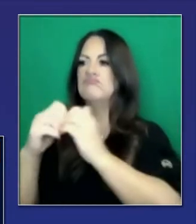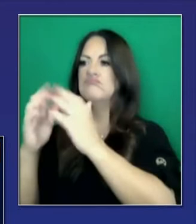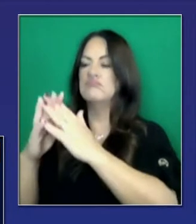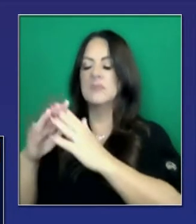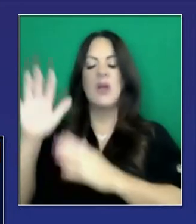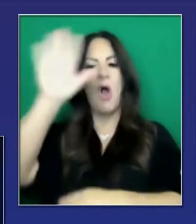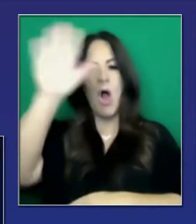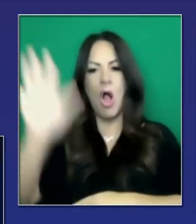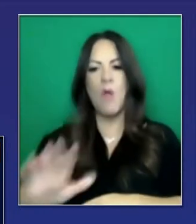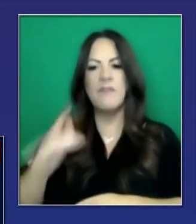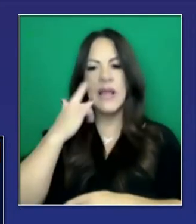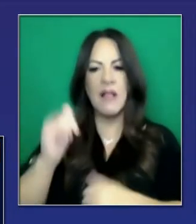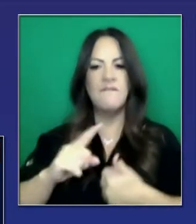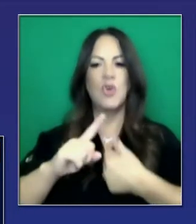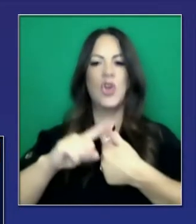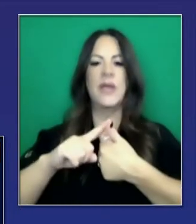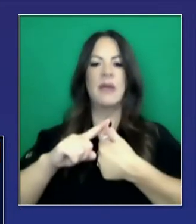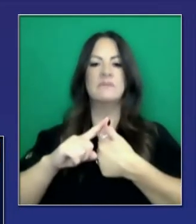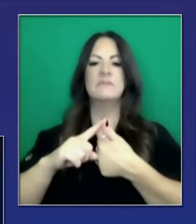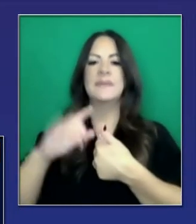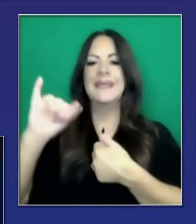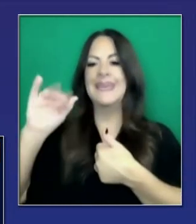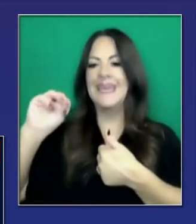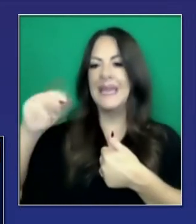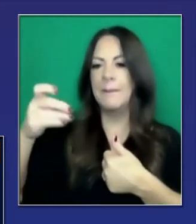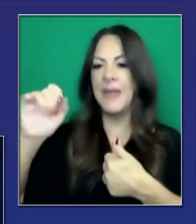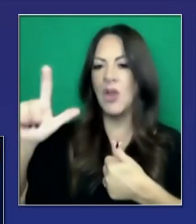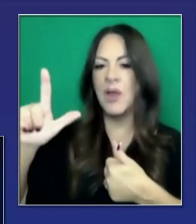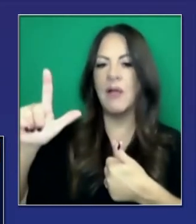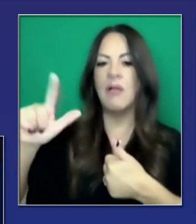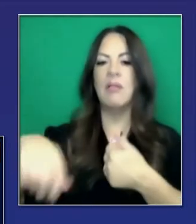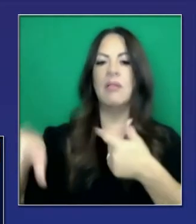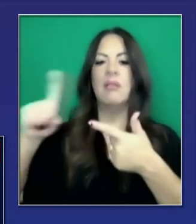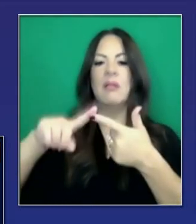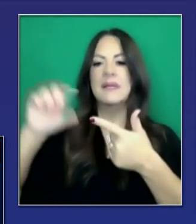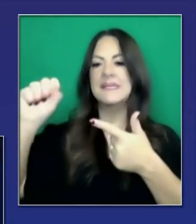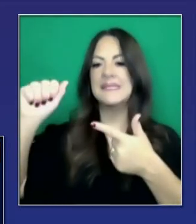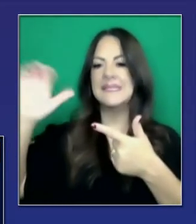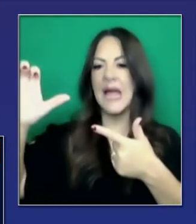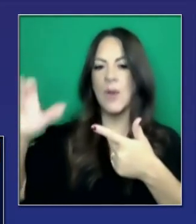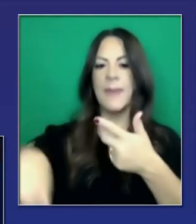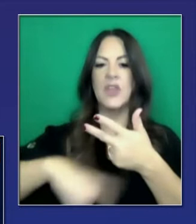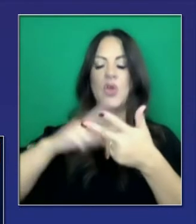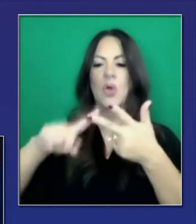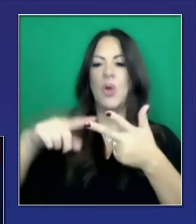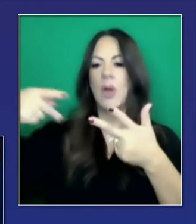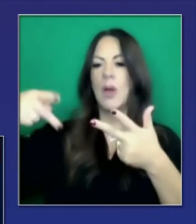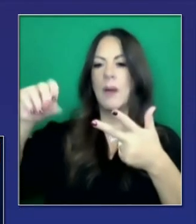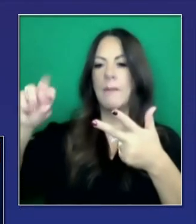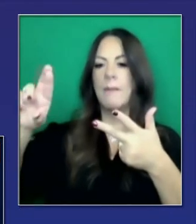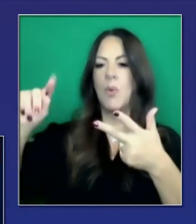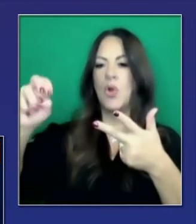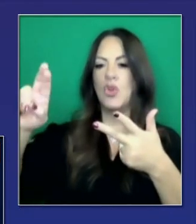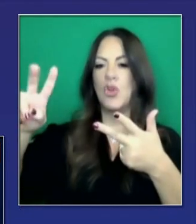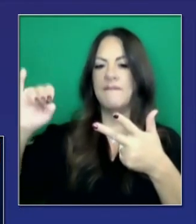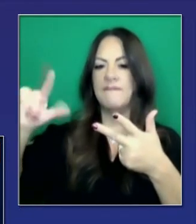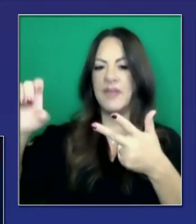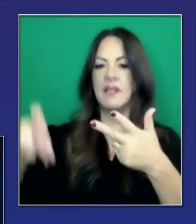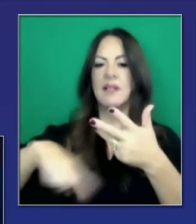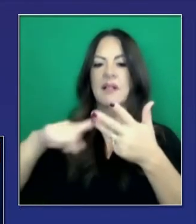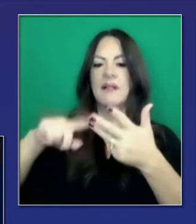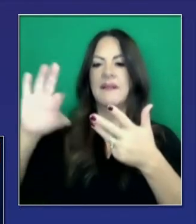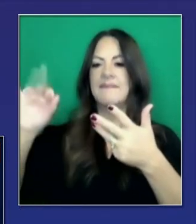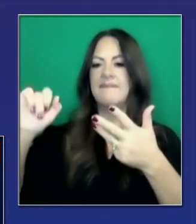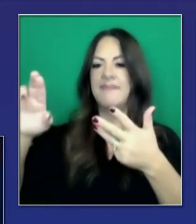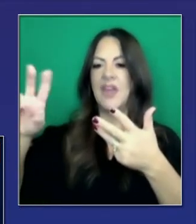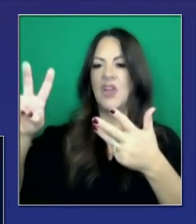en el Sacramento, la Arena Sleep Train. En Porterville también no